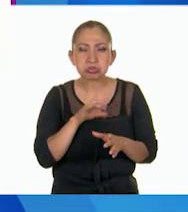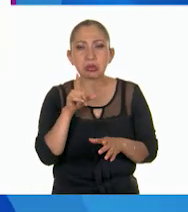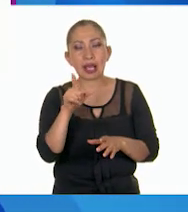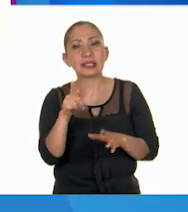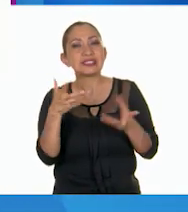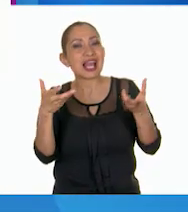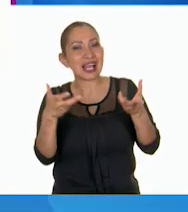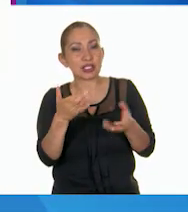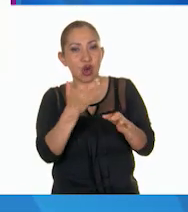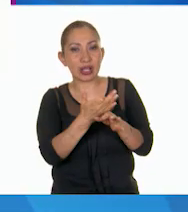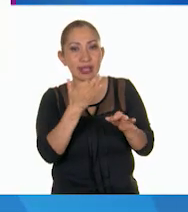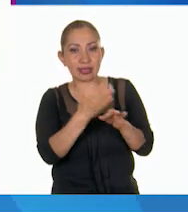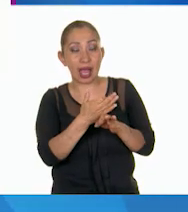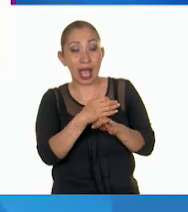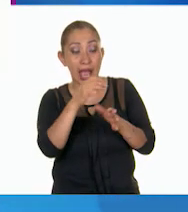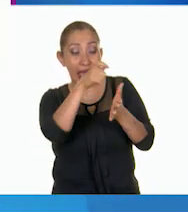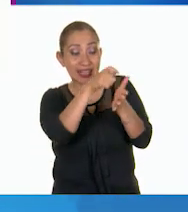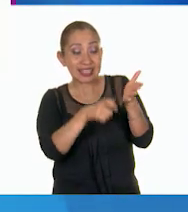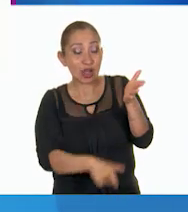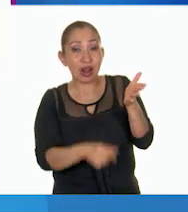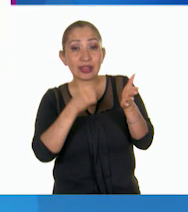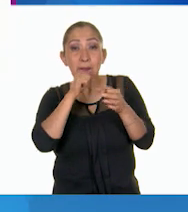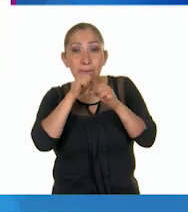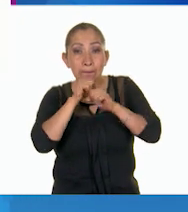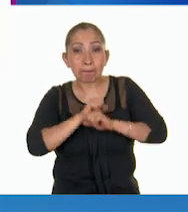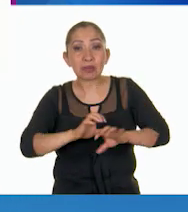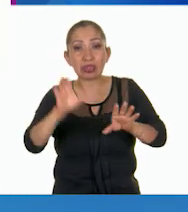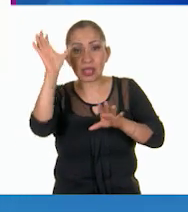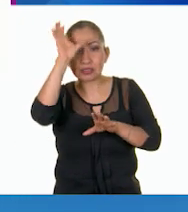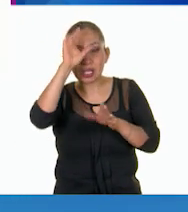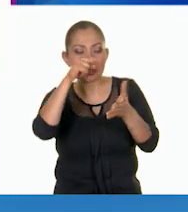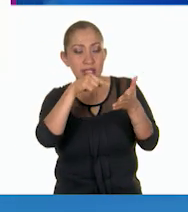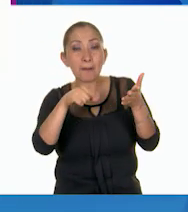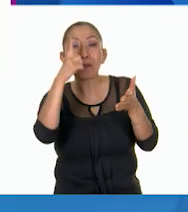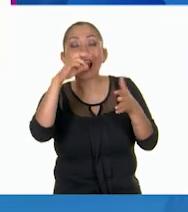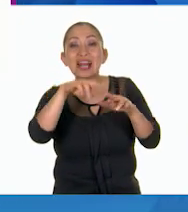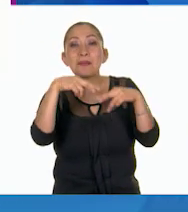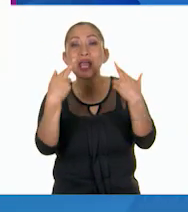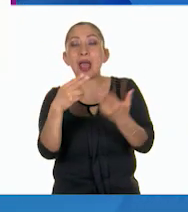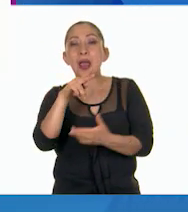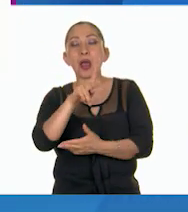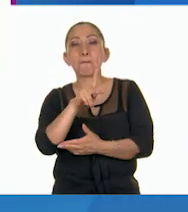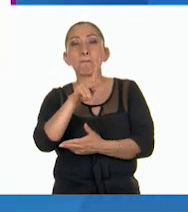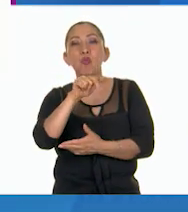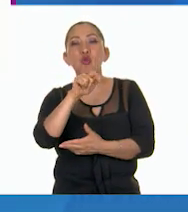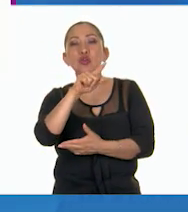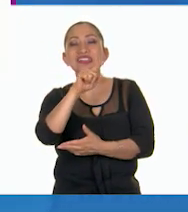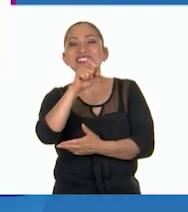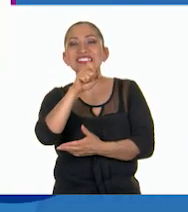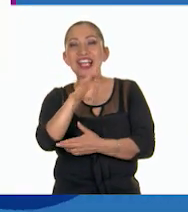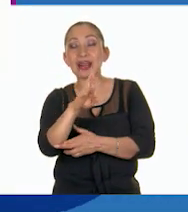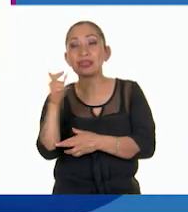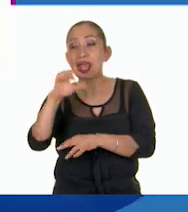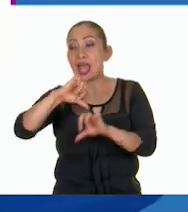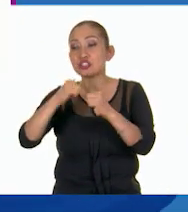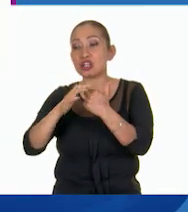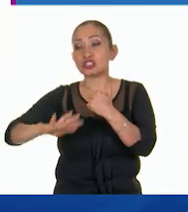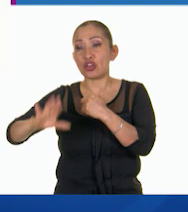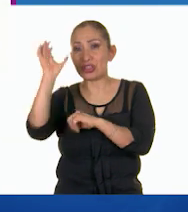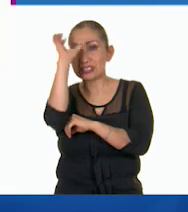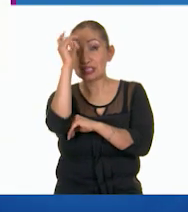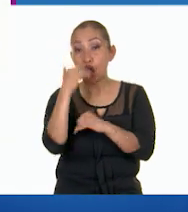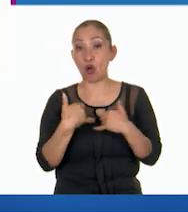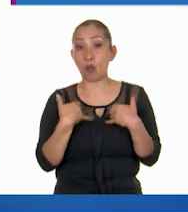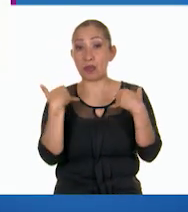sometiendo un artículo de divulgación científica para la revista Pulsar de la Sociedad Científica Juvenil.